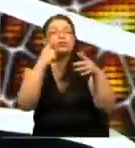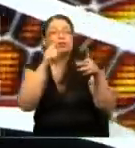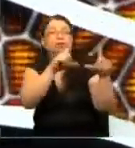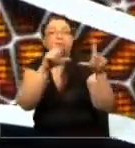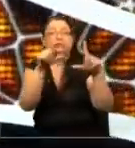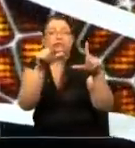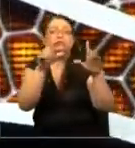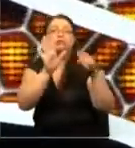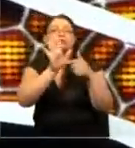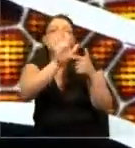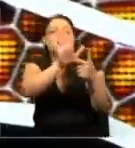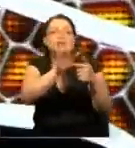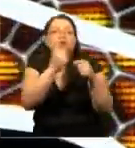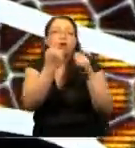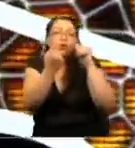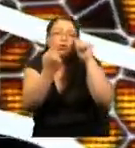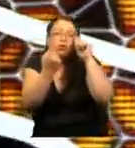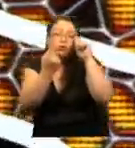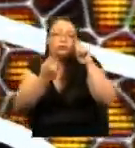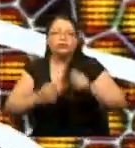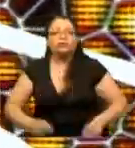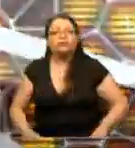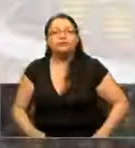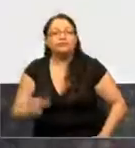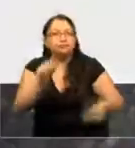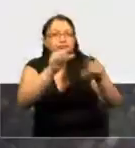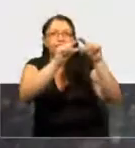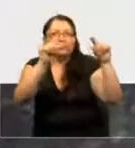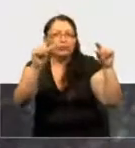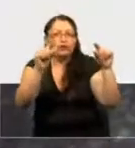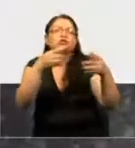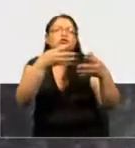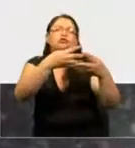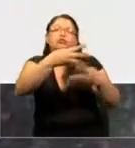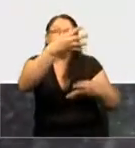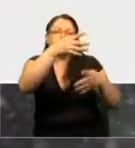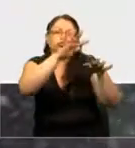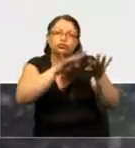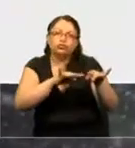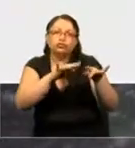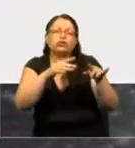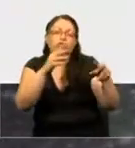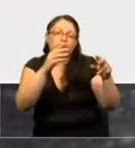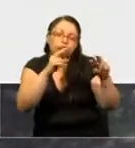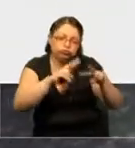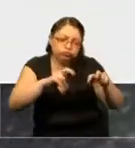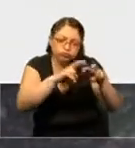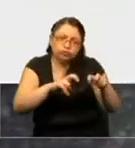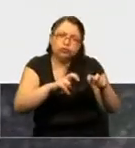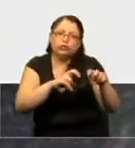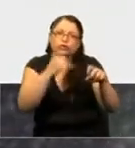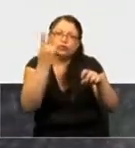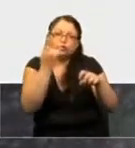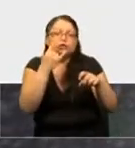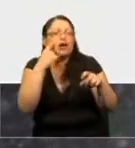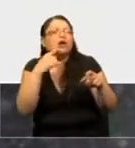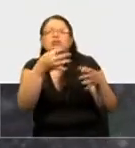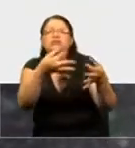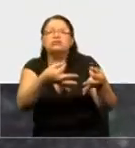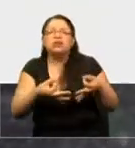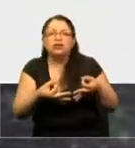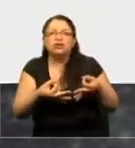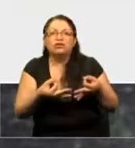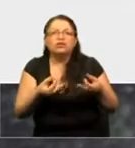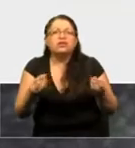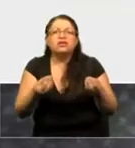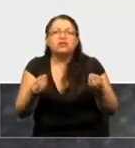solamente una pequeña cita de un paper académico, que lo que hizo fue calcular qué es